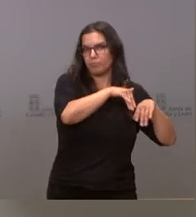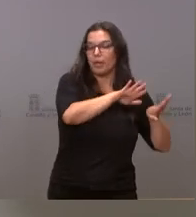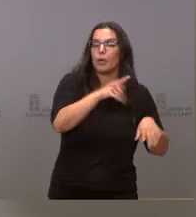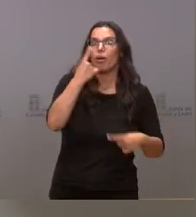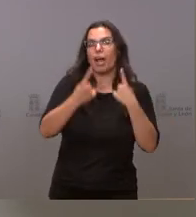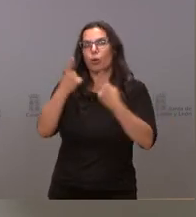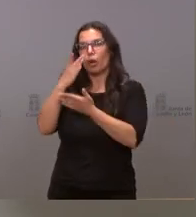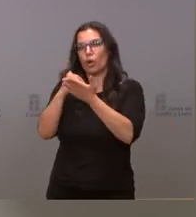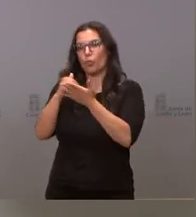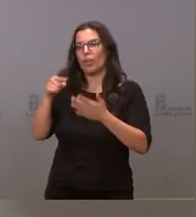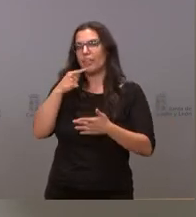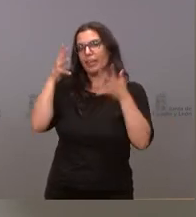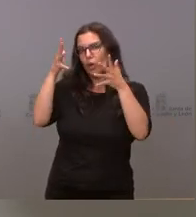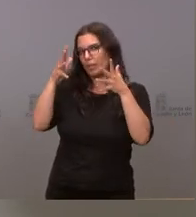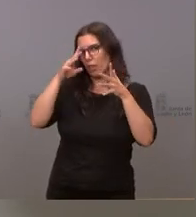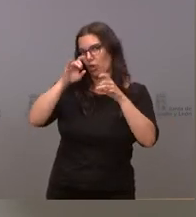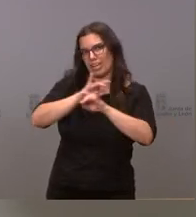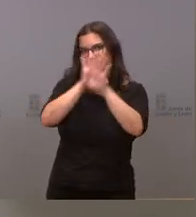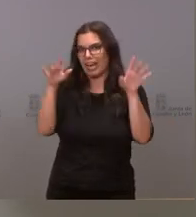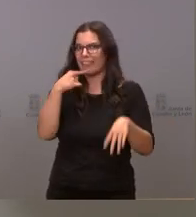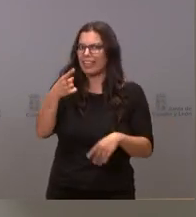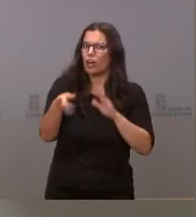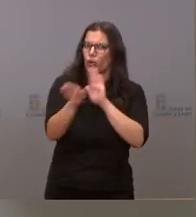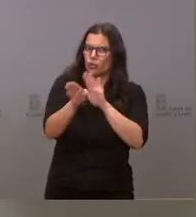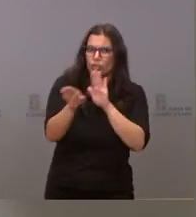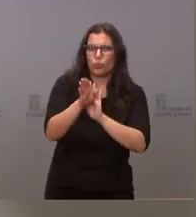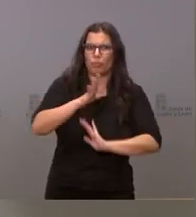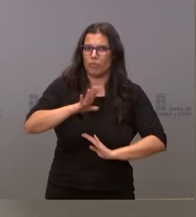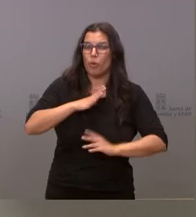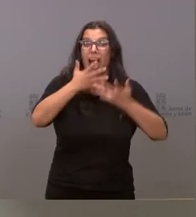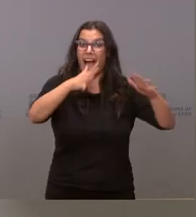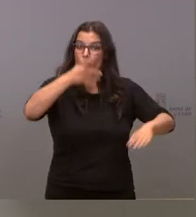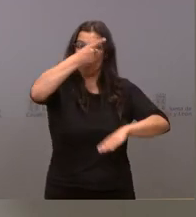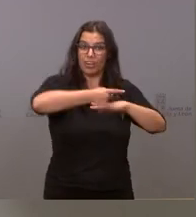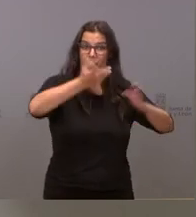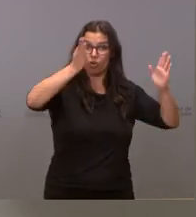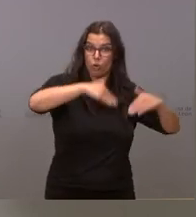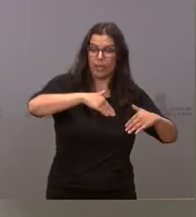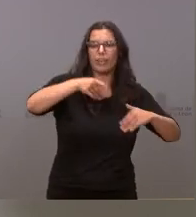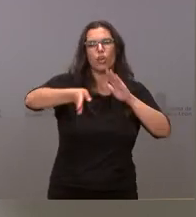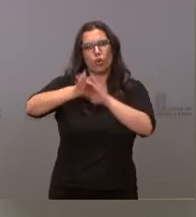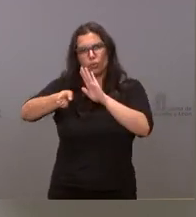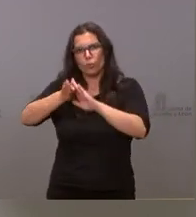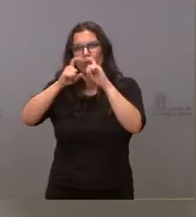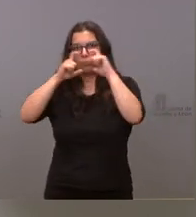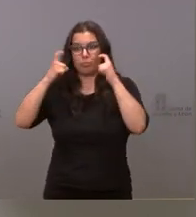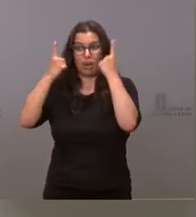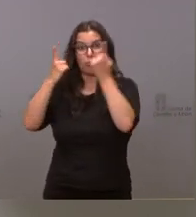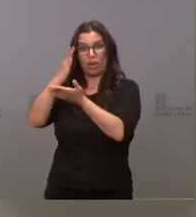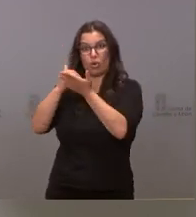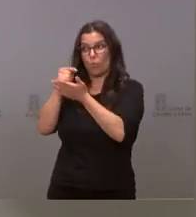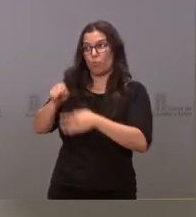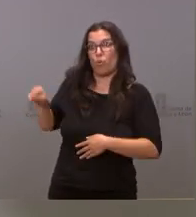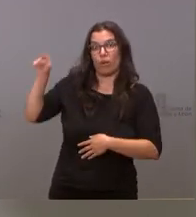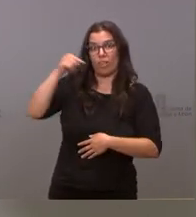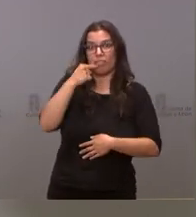mostrando una recomendación clara y abierta a sus ciudadanos de que sigan utilizando las mascarillas en exteriores, pese a que el gobierno haya dicho que a